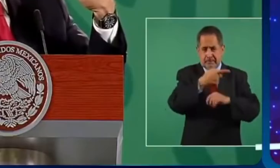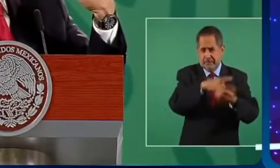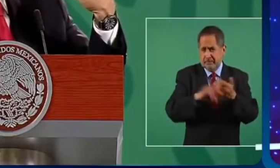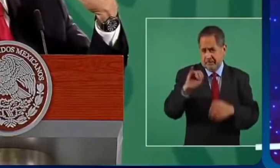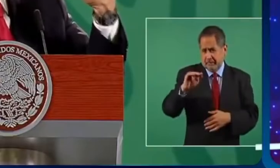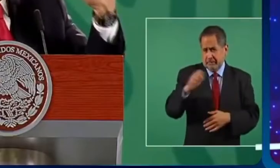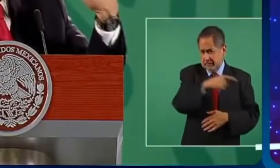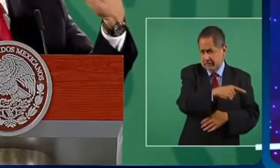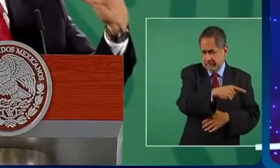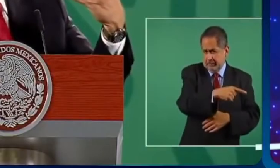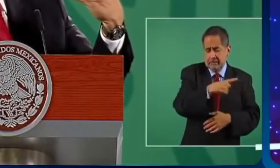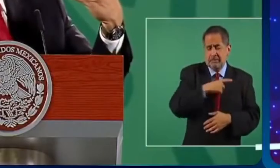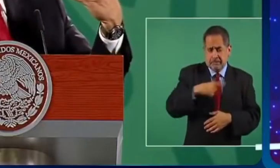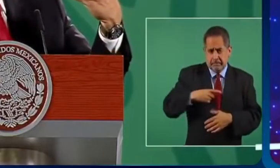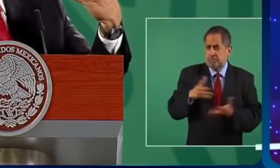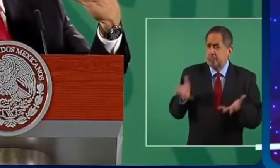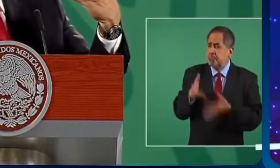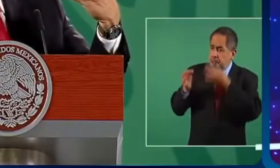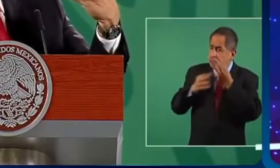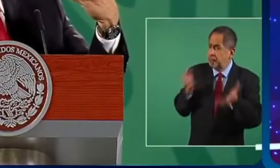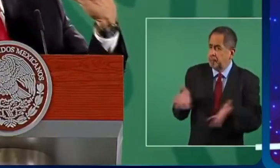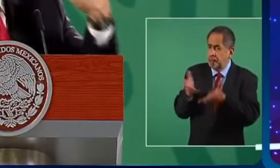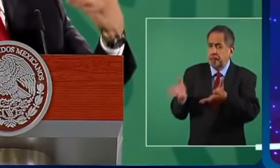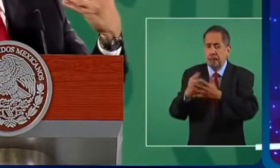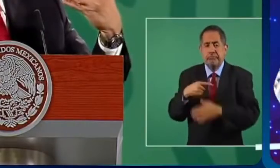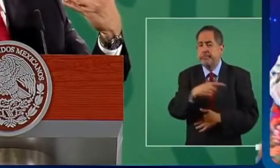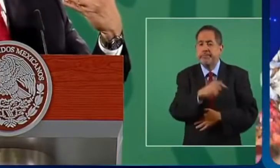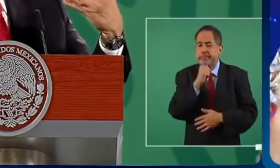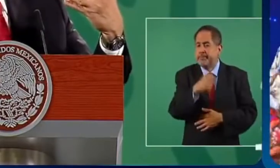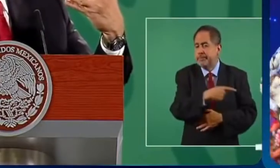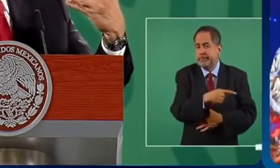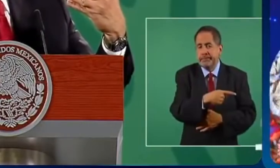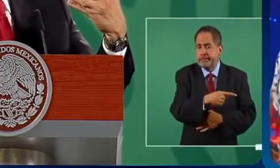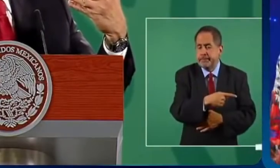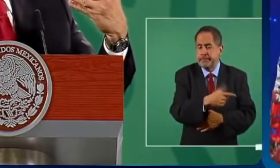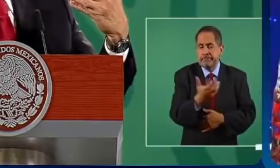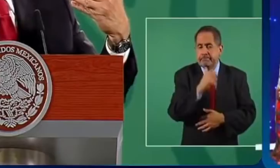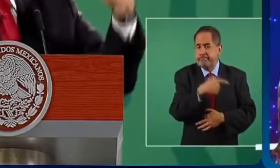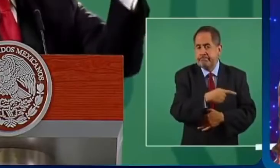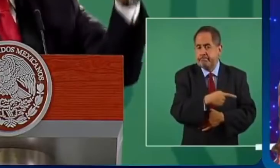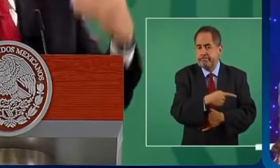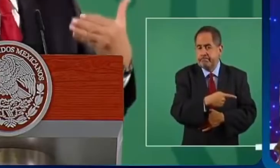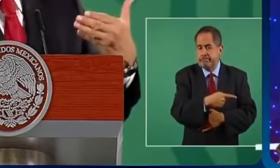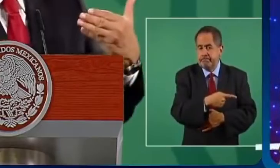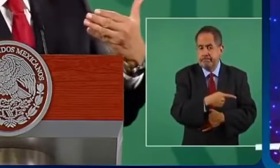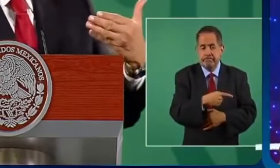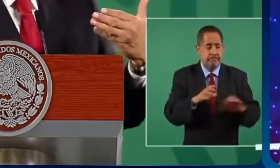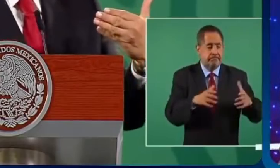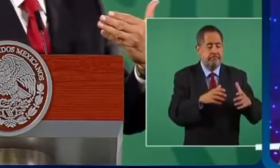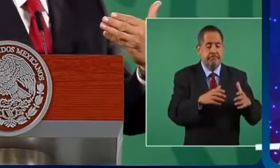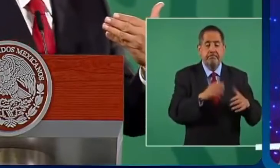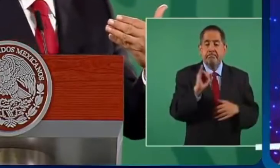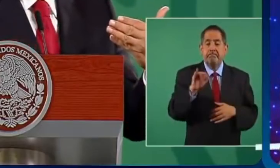del INE si se dedicó